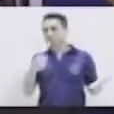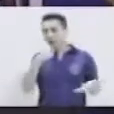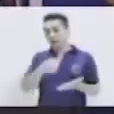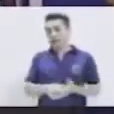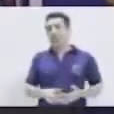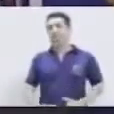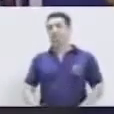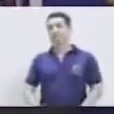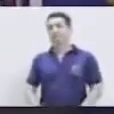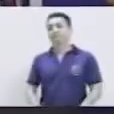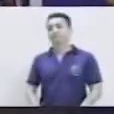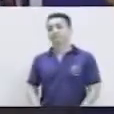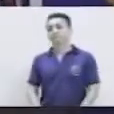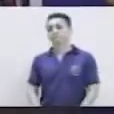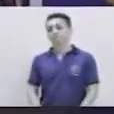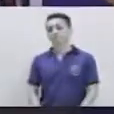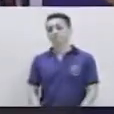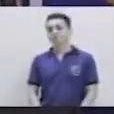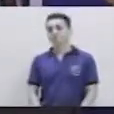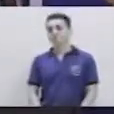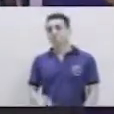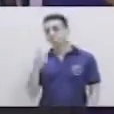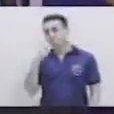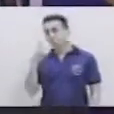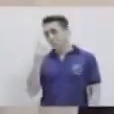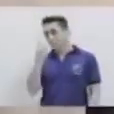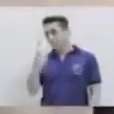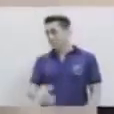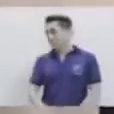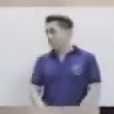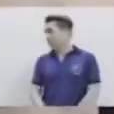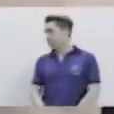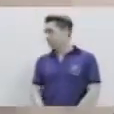van esas cartitas. Vamos a ver la primera.